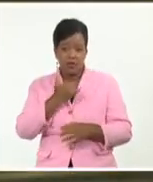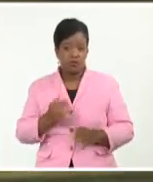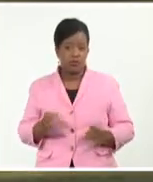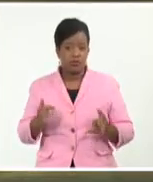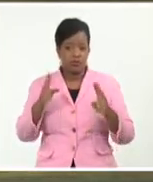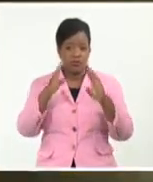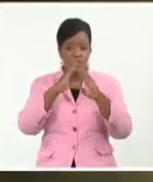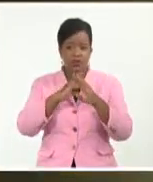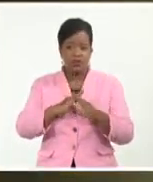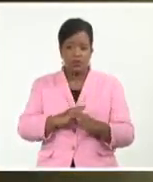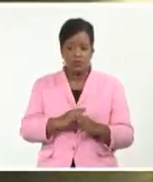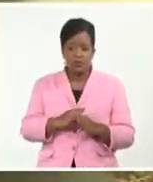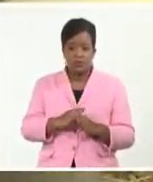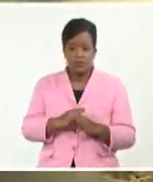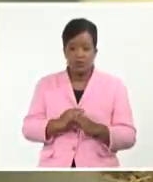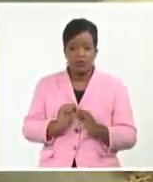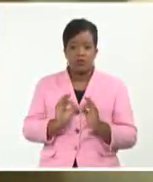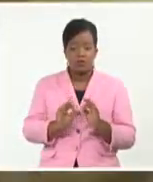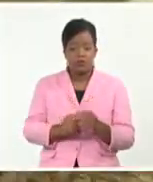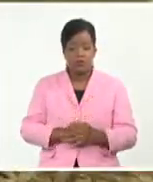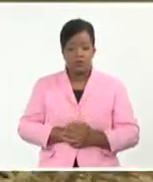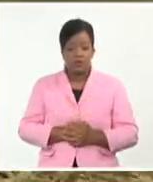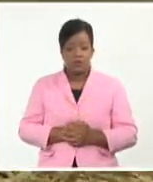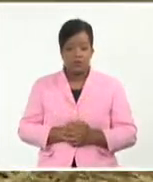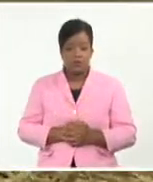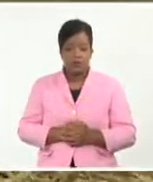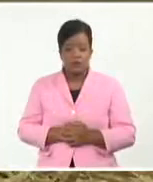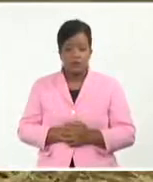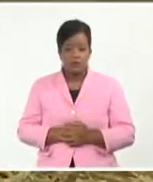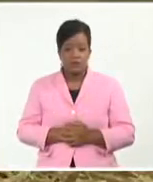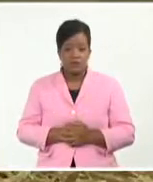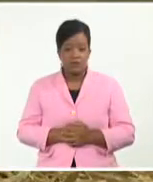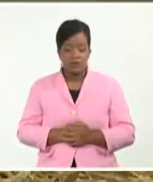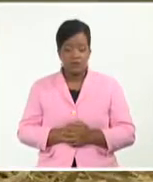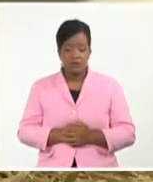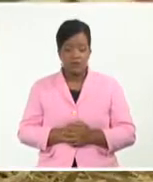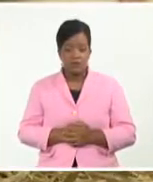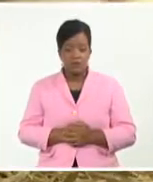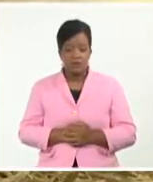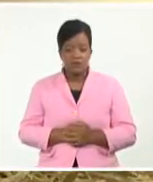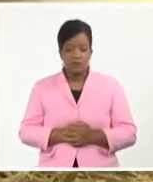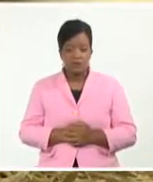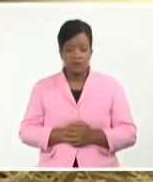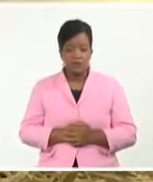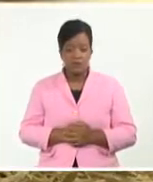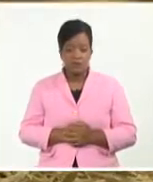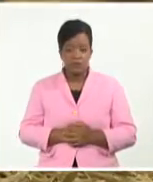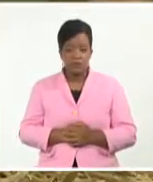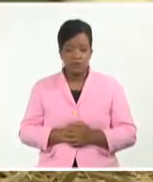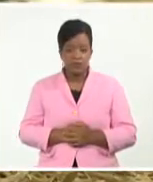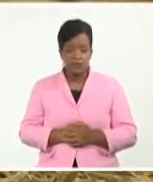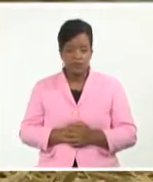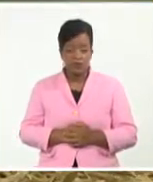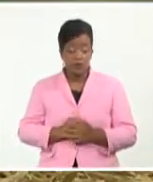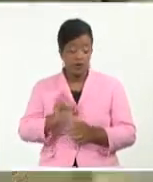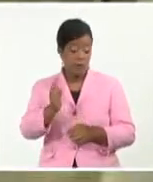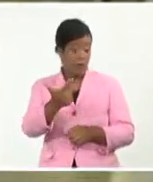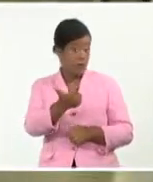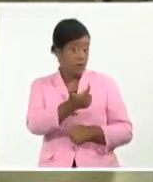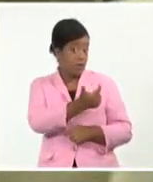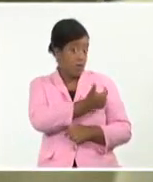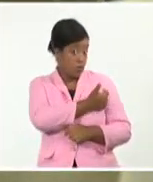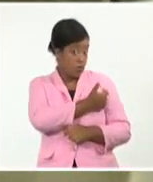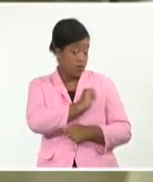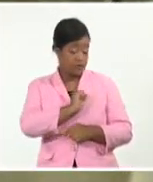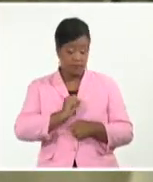a corroborar de la seguridad de las plataformas que siempre hemos partido ahí. O sea, cuando usted parte de una plataforma de vacunas que es segura, que